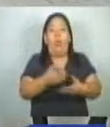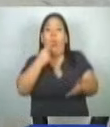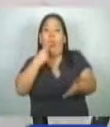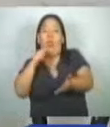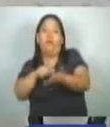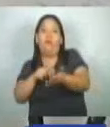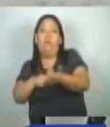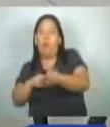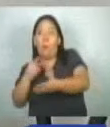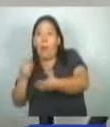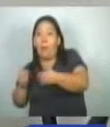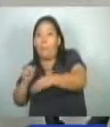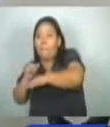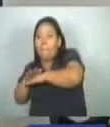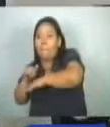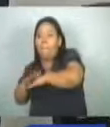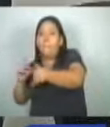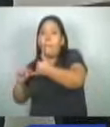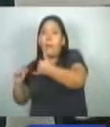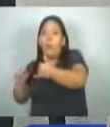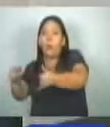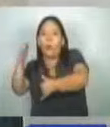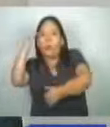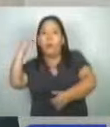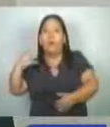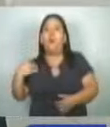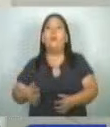comunicarse a través de WhatsApp con una de ellas.